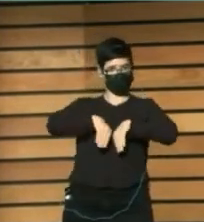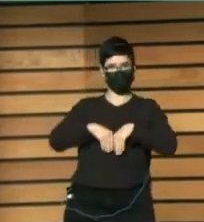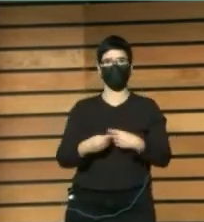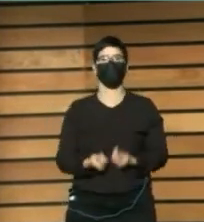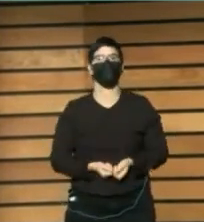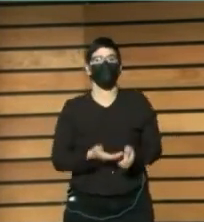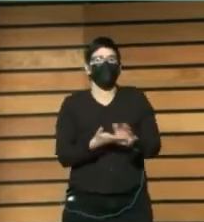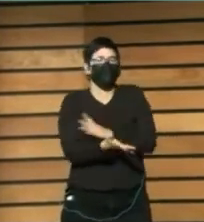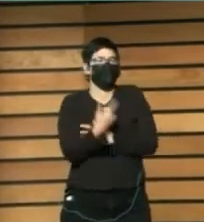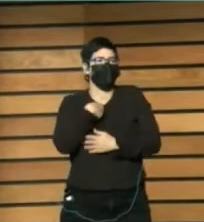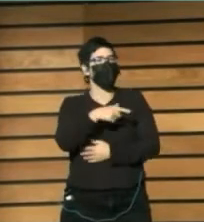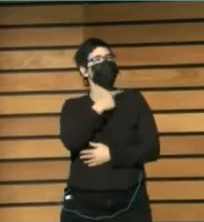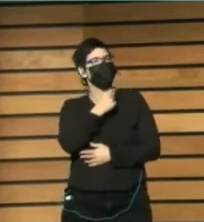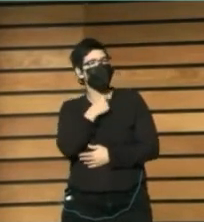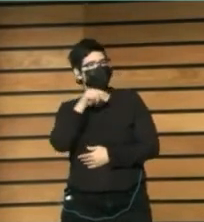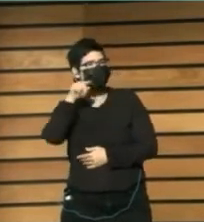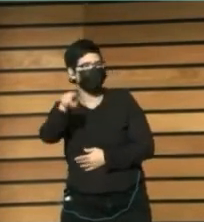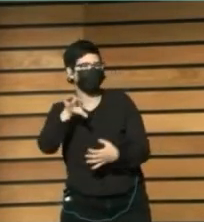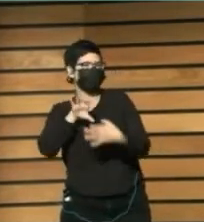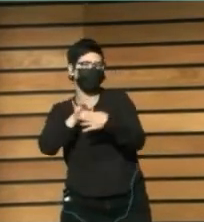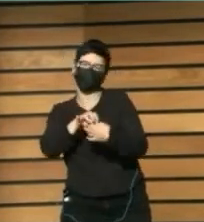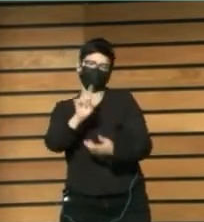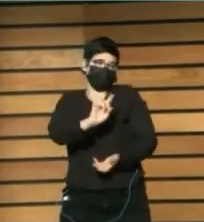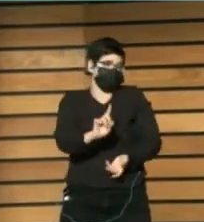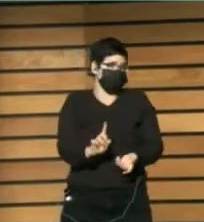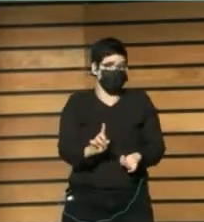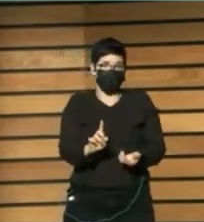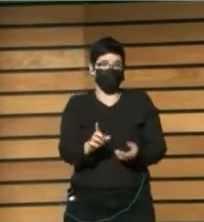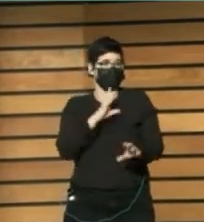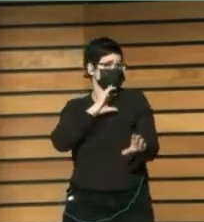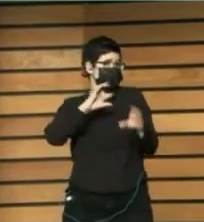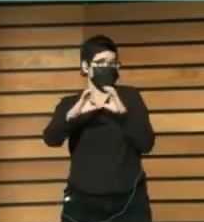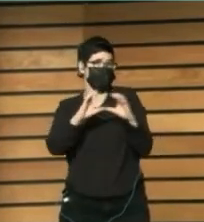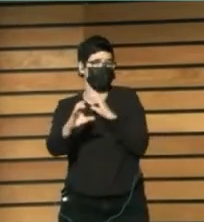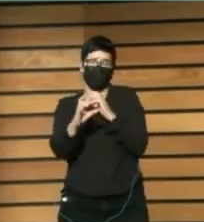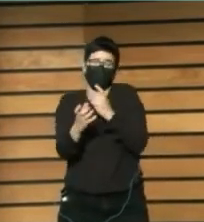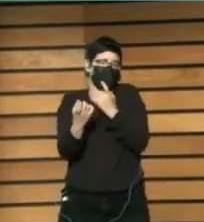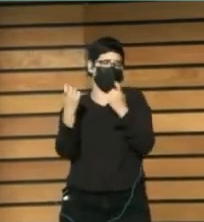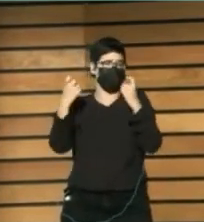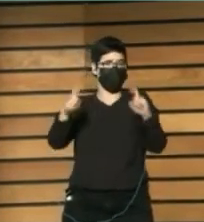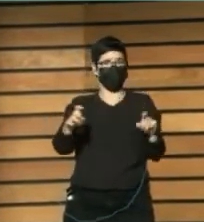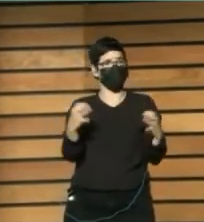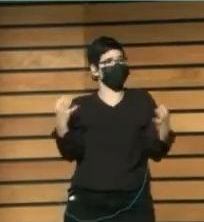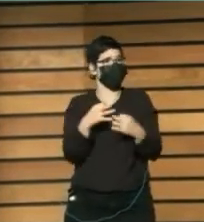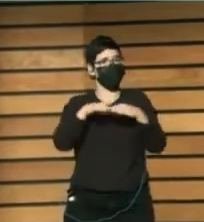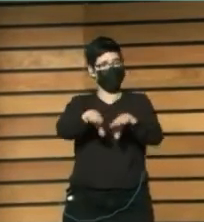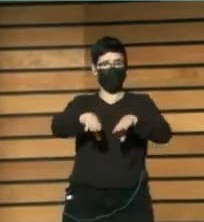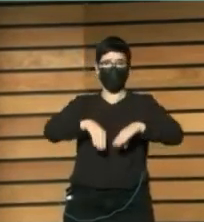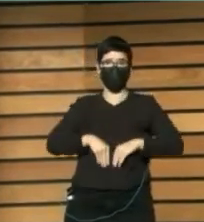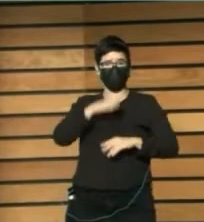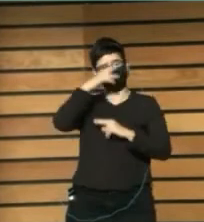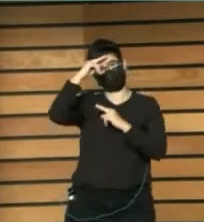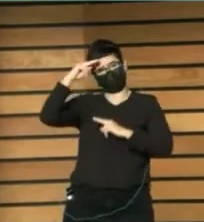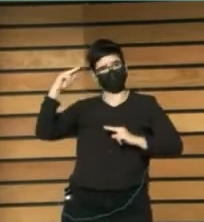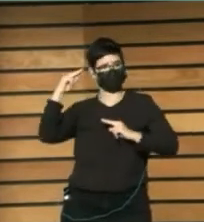que gustarnos Y tampoco tenemos Que comunicarnos Con ellos Pero tenemos que Aceptarlos Como siendo legítimos